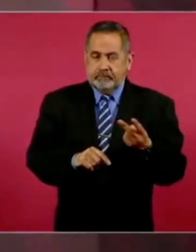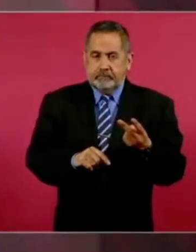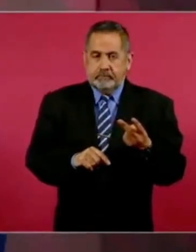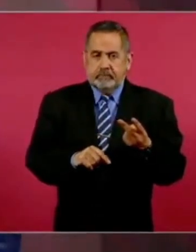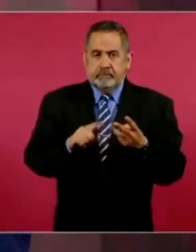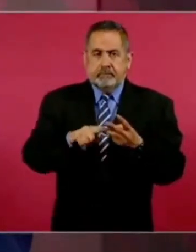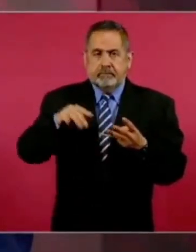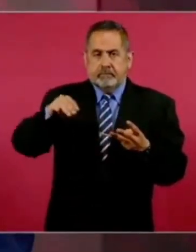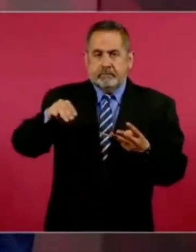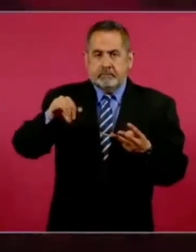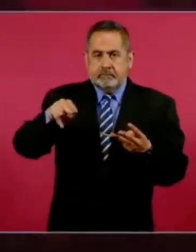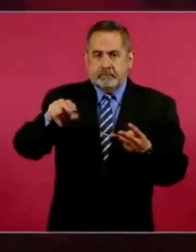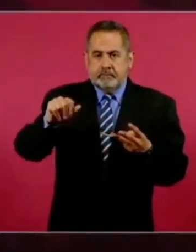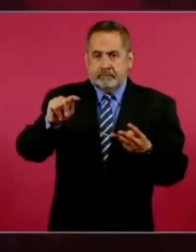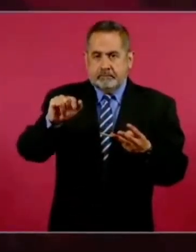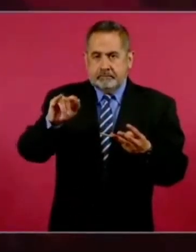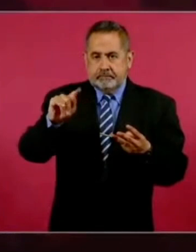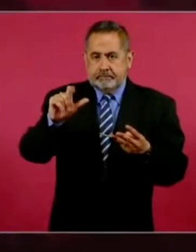Minatitlán,